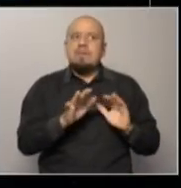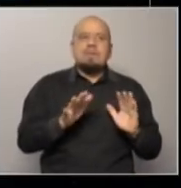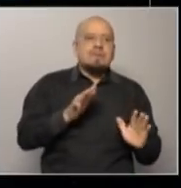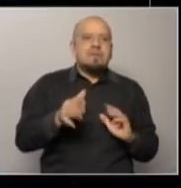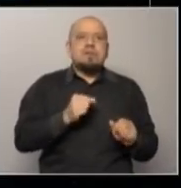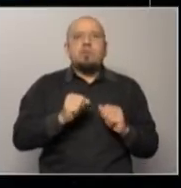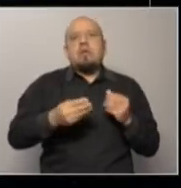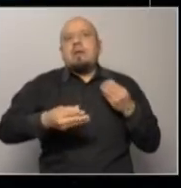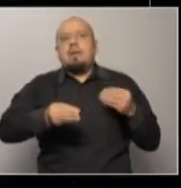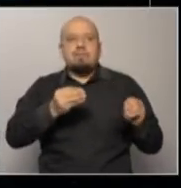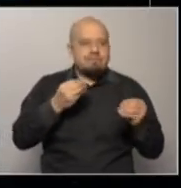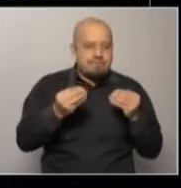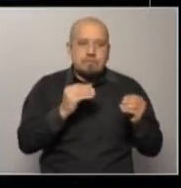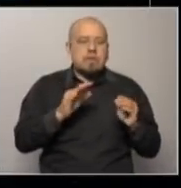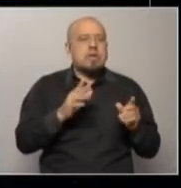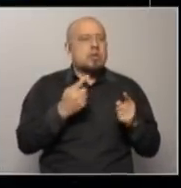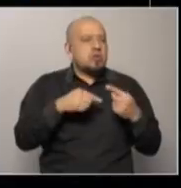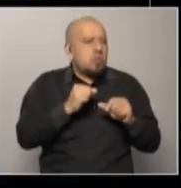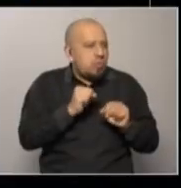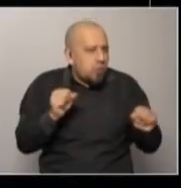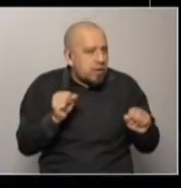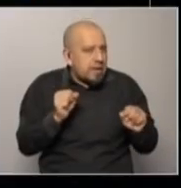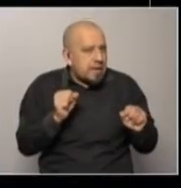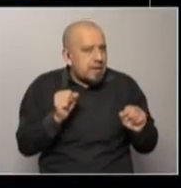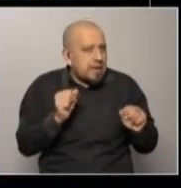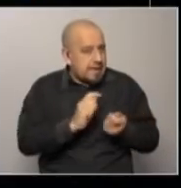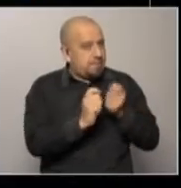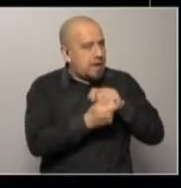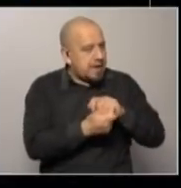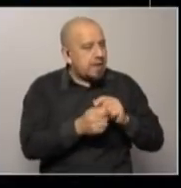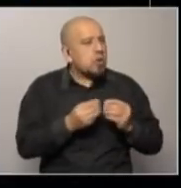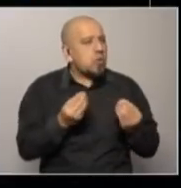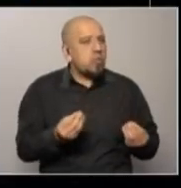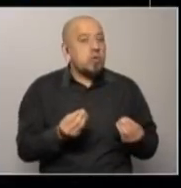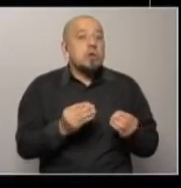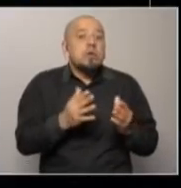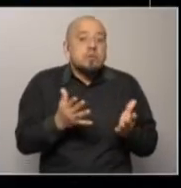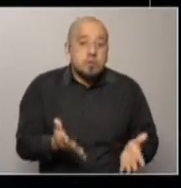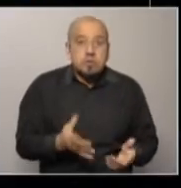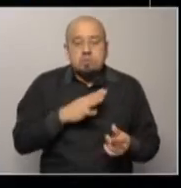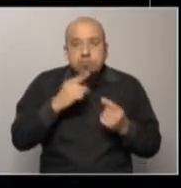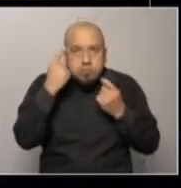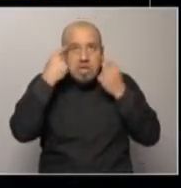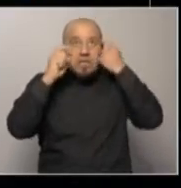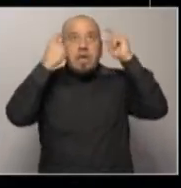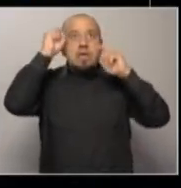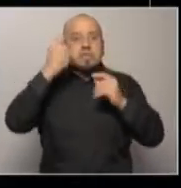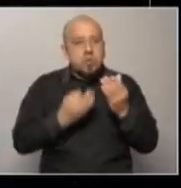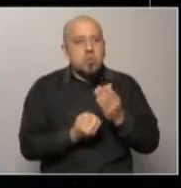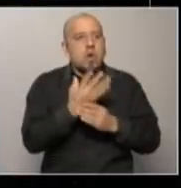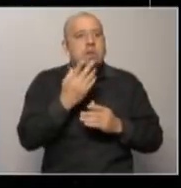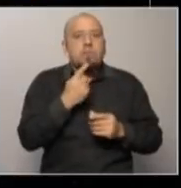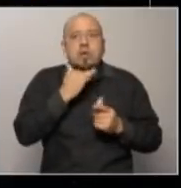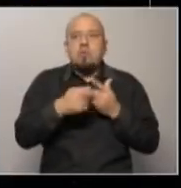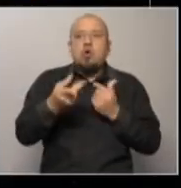margen para modificar. ¿Cómo se puede modificar sustantivamente? Bueno, haciendo innovaciones institucionales. Por ejemplo, puedo